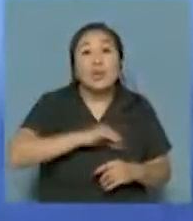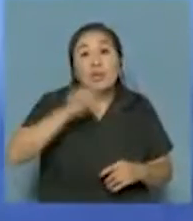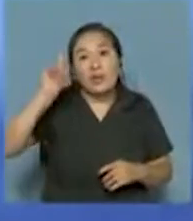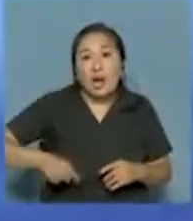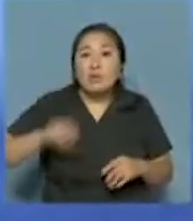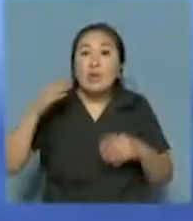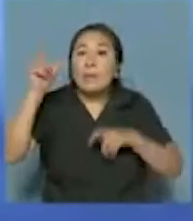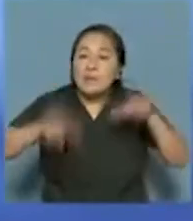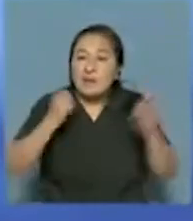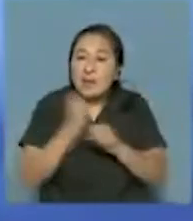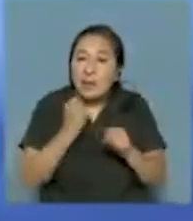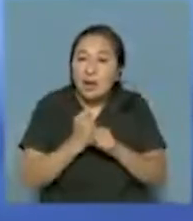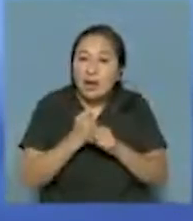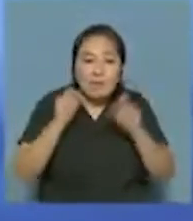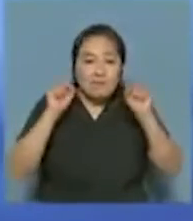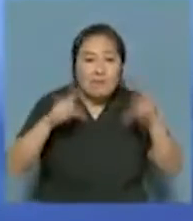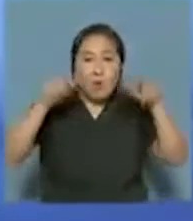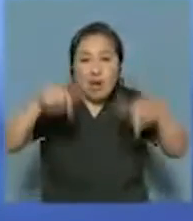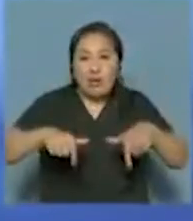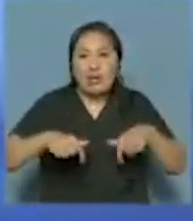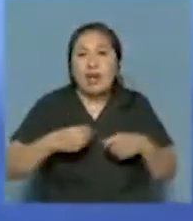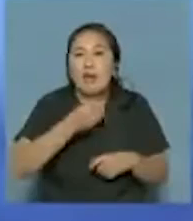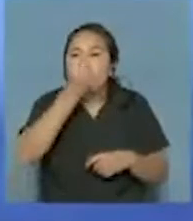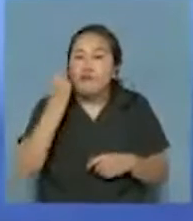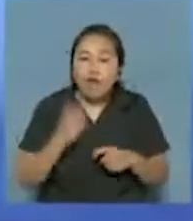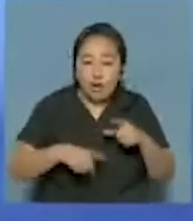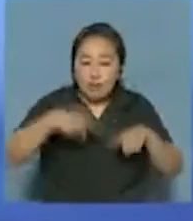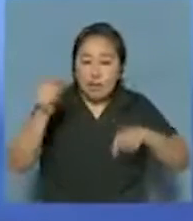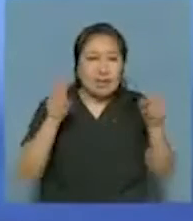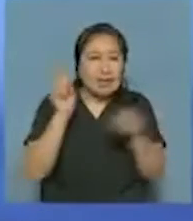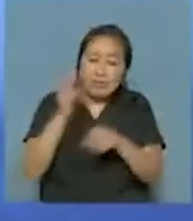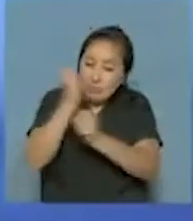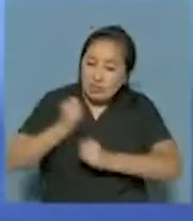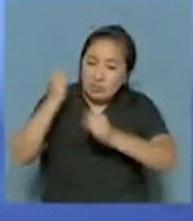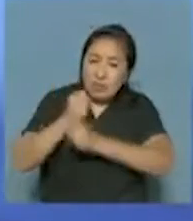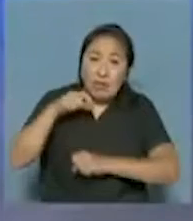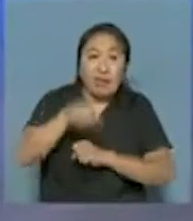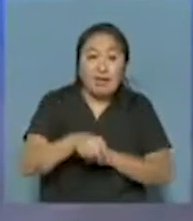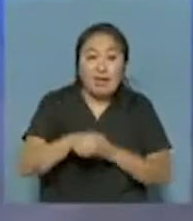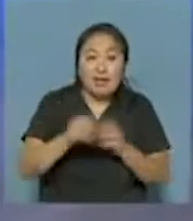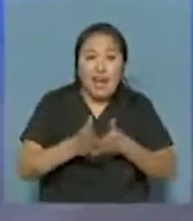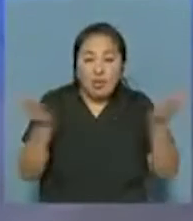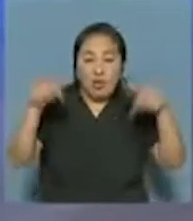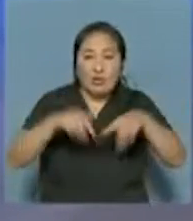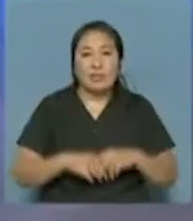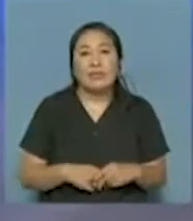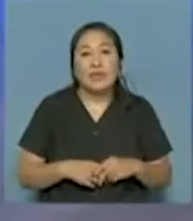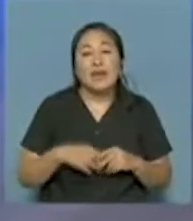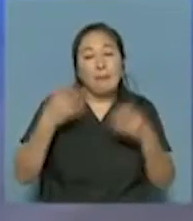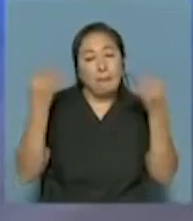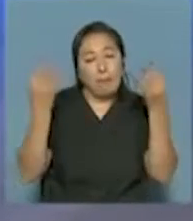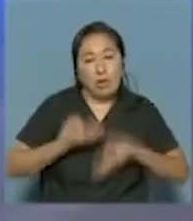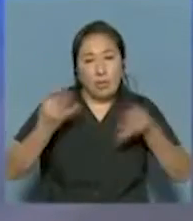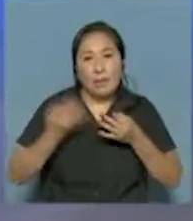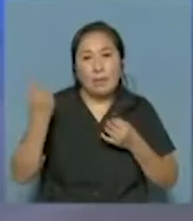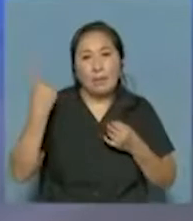tema de la mano de obra, por las tareas propias que tenemos en esto, de flores, de brotes y todo lo que hay que trabajar justamente en estos momentos. Viene muy bien,